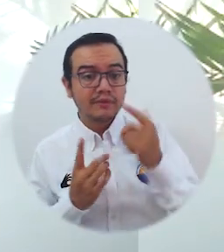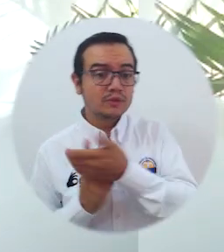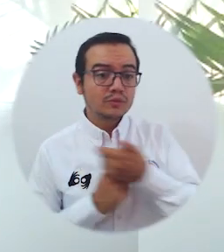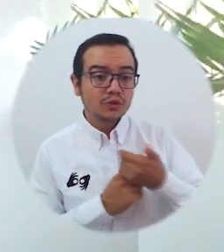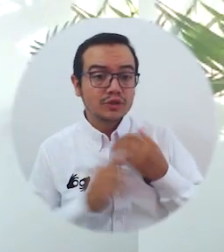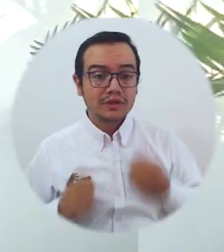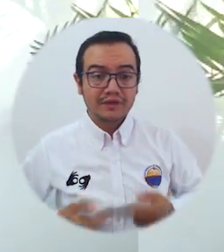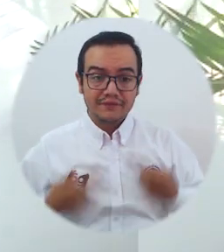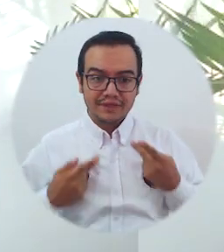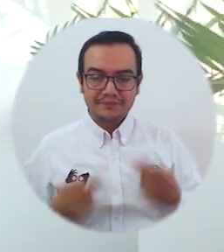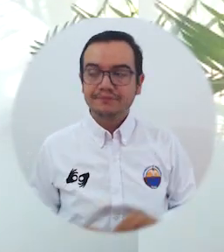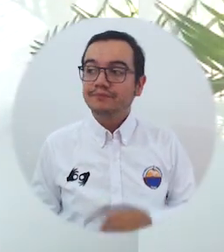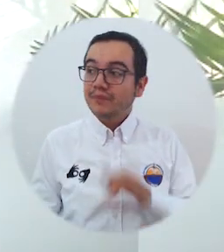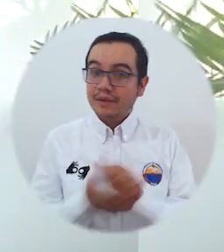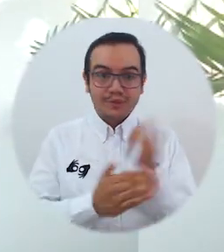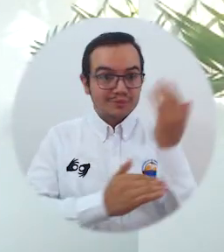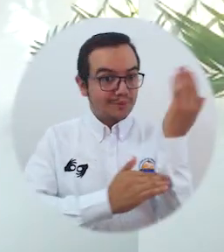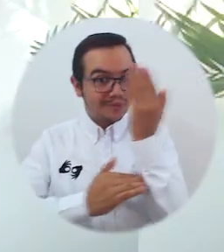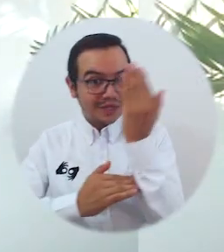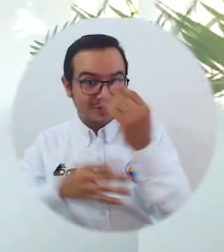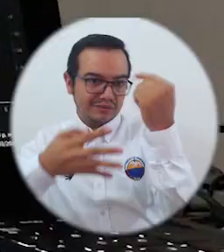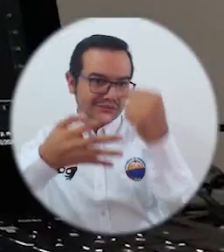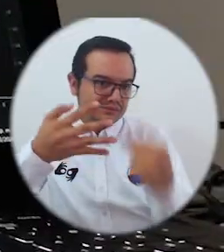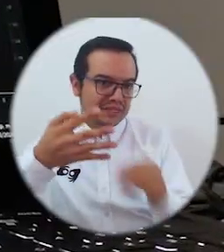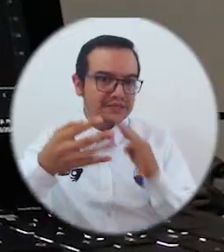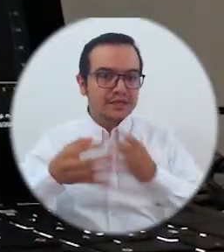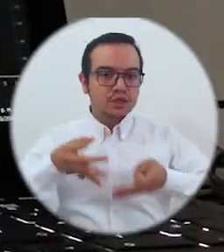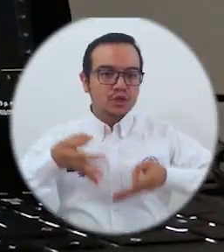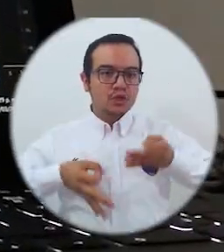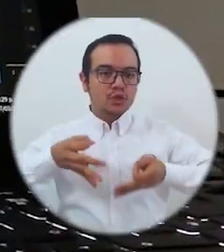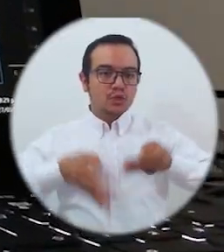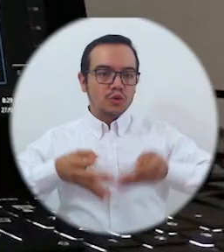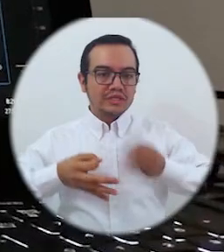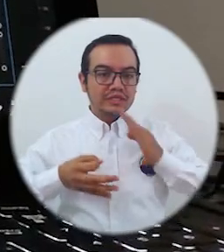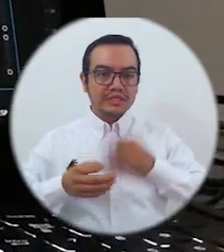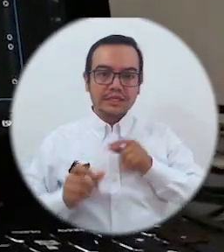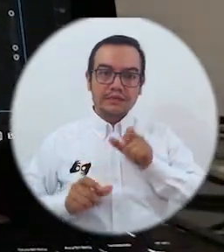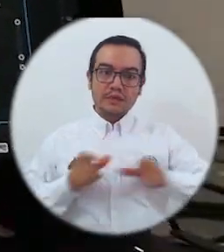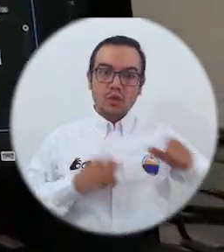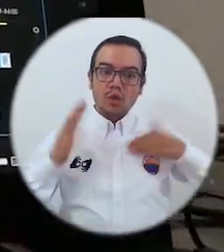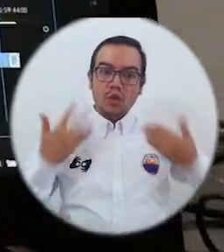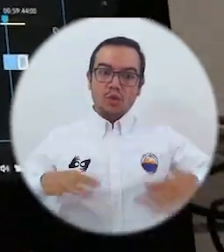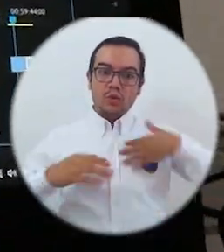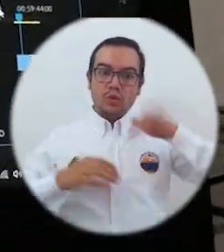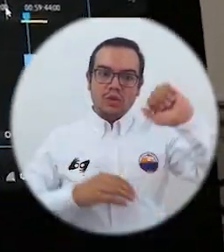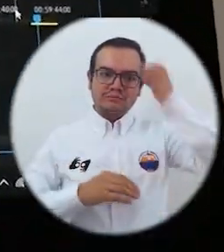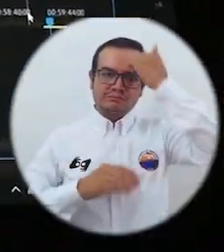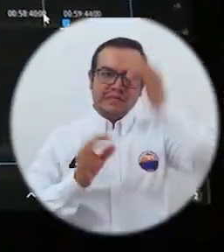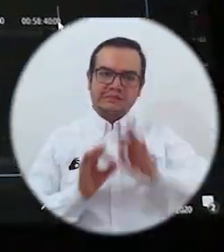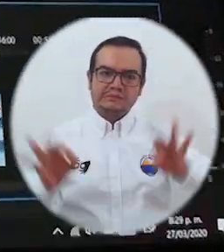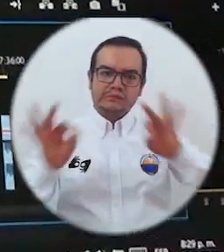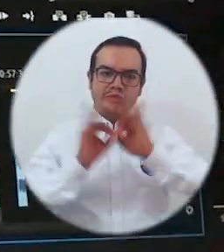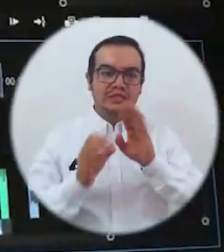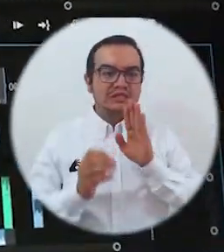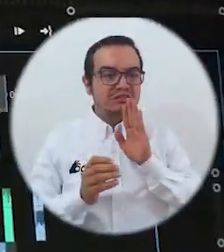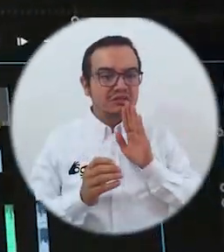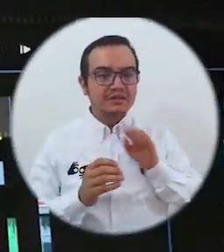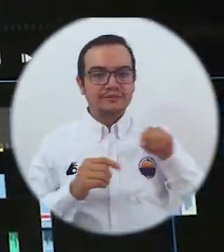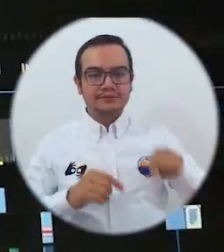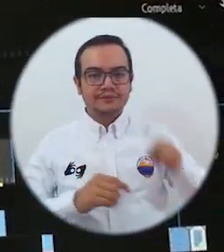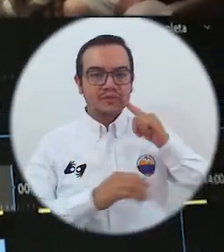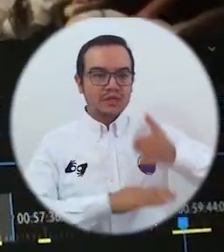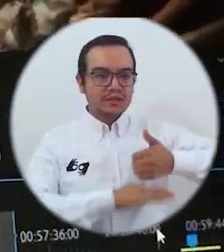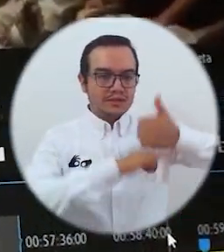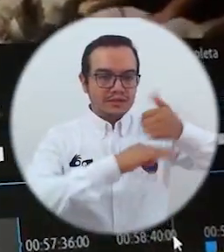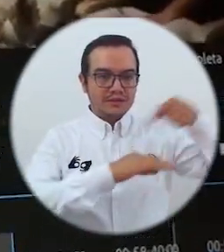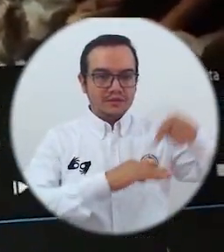salud, por nuestra vida. Las piezas audiovisuales serán examinadas por un jurado conformado por importantes miembros del